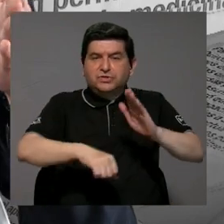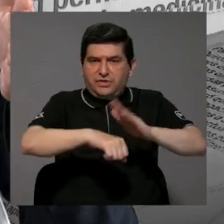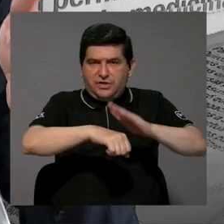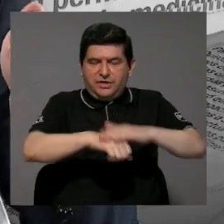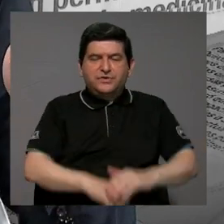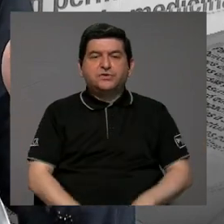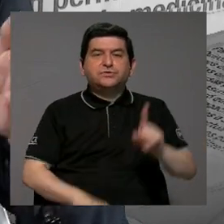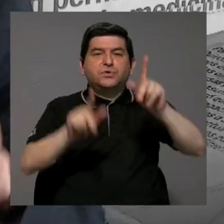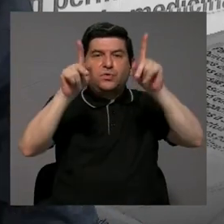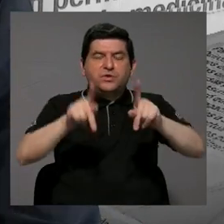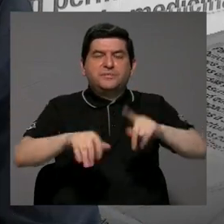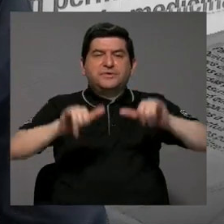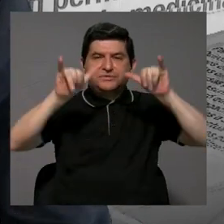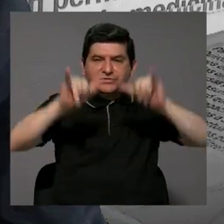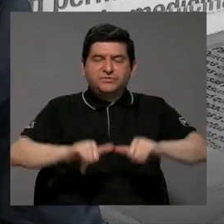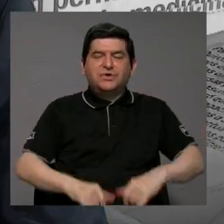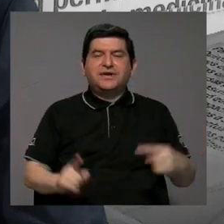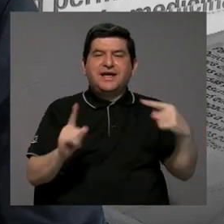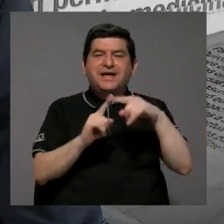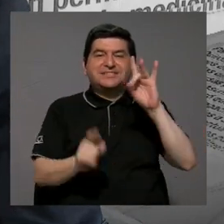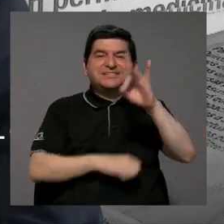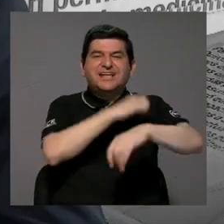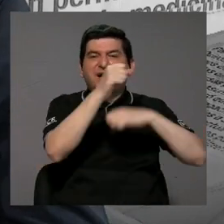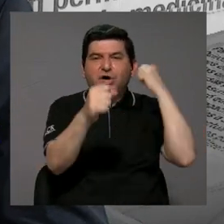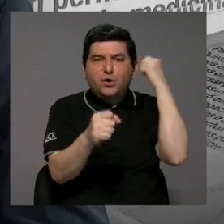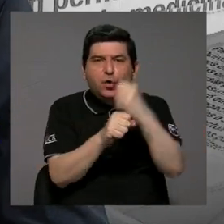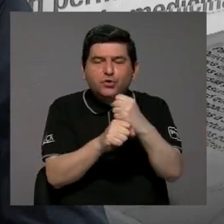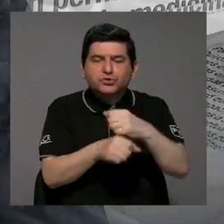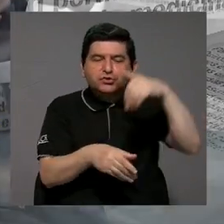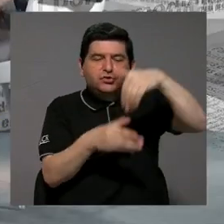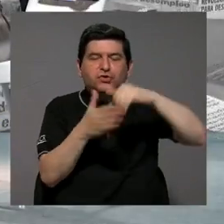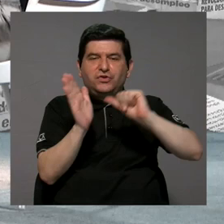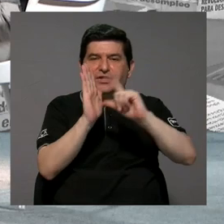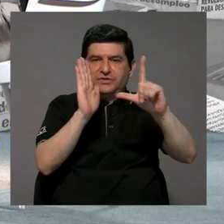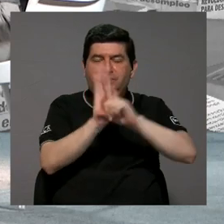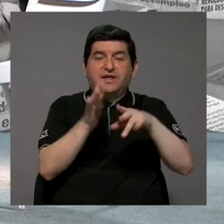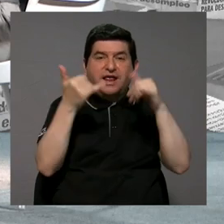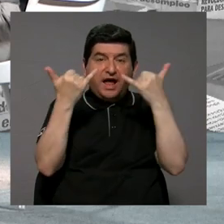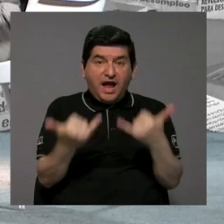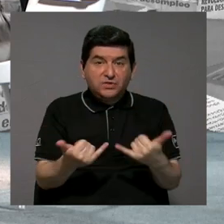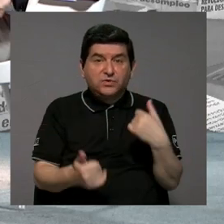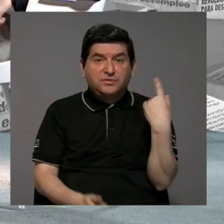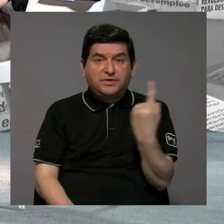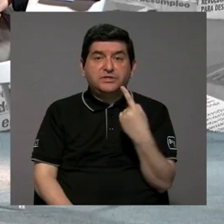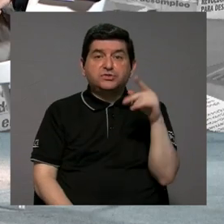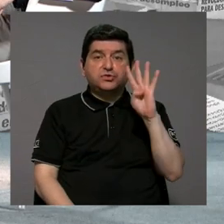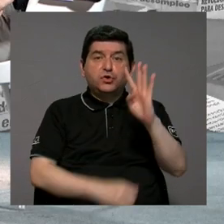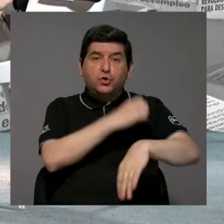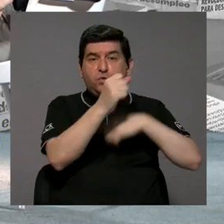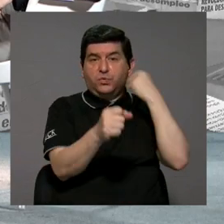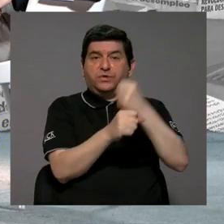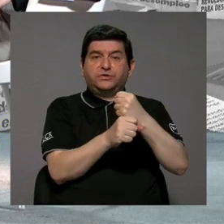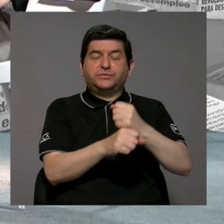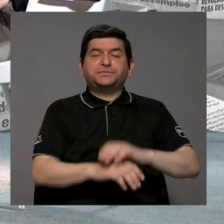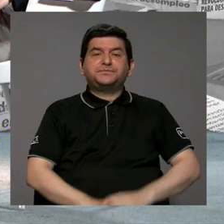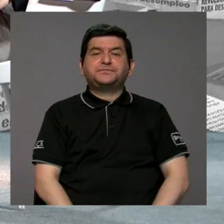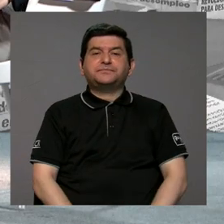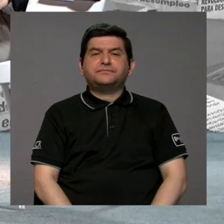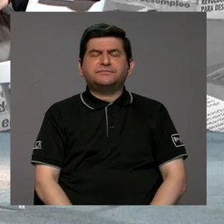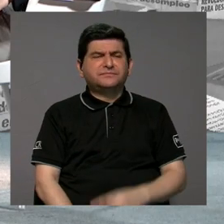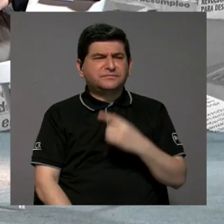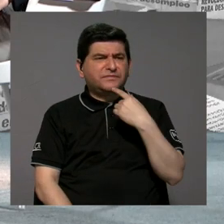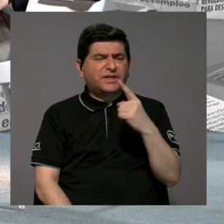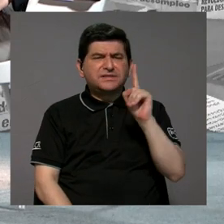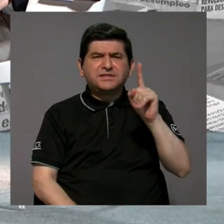para que una persona se mantenga hasta por ocho años en el Congreso. Actualmente son solo cuatro. Decía